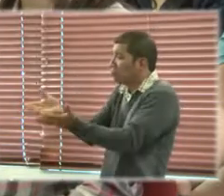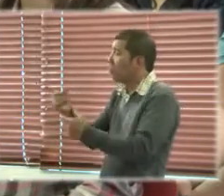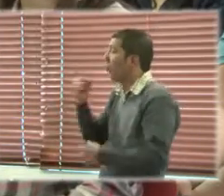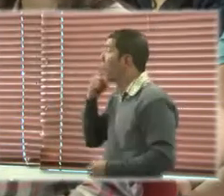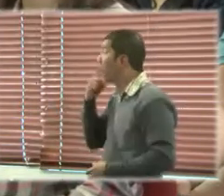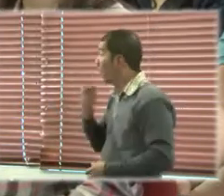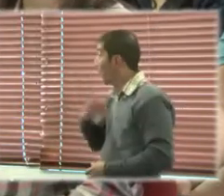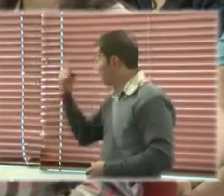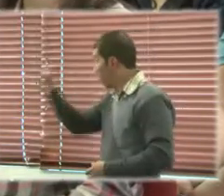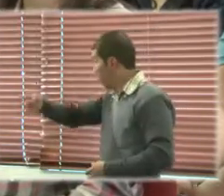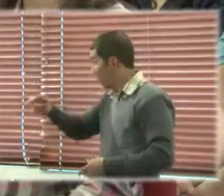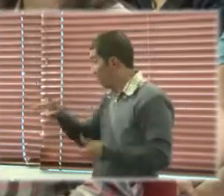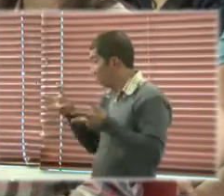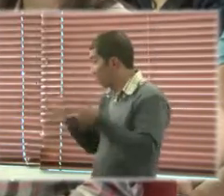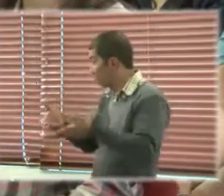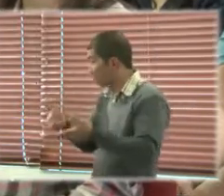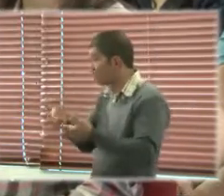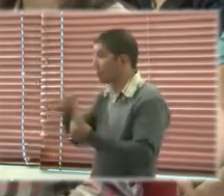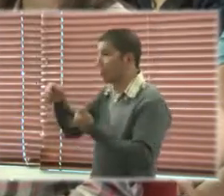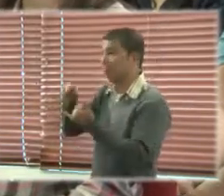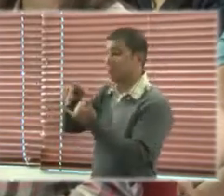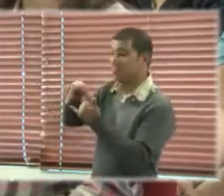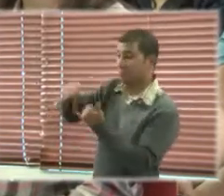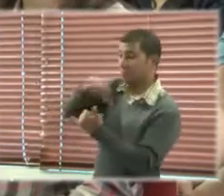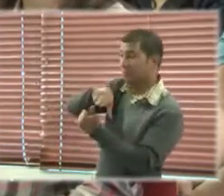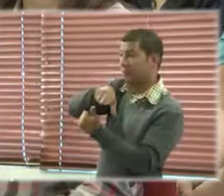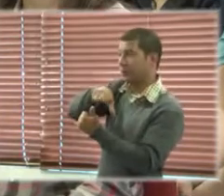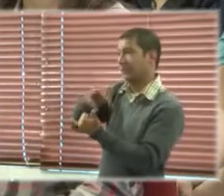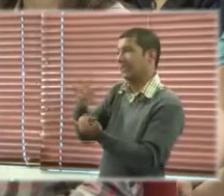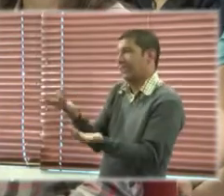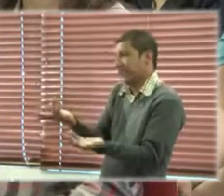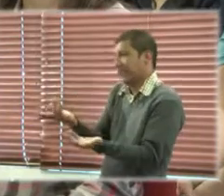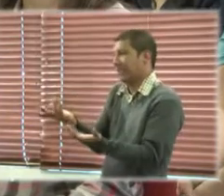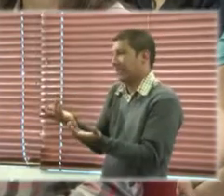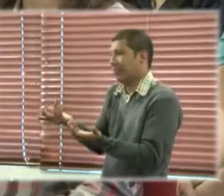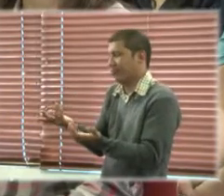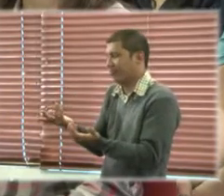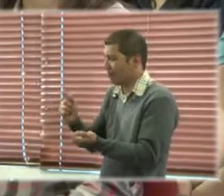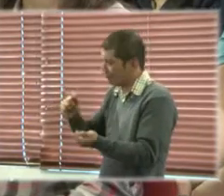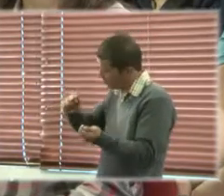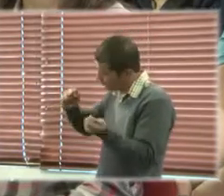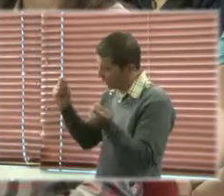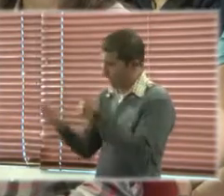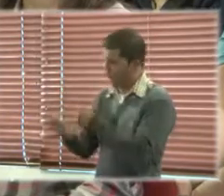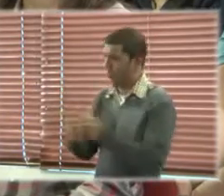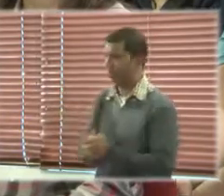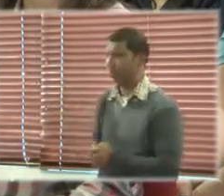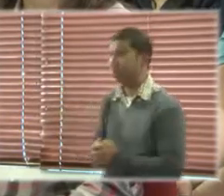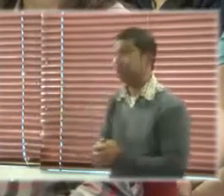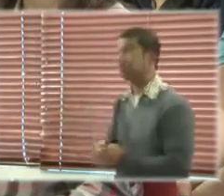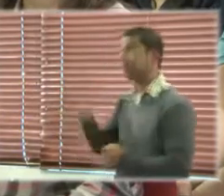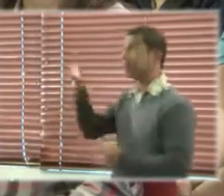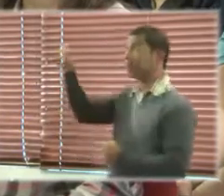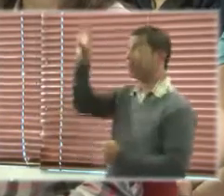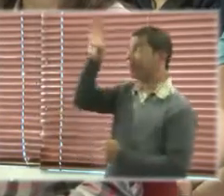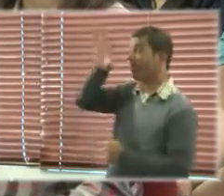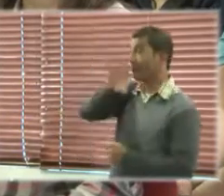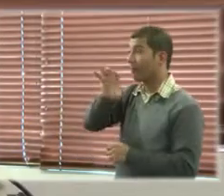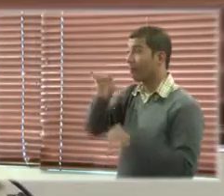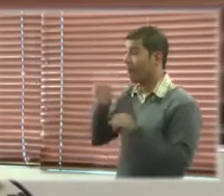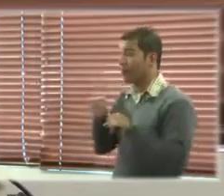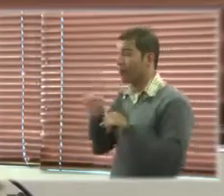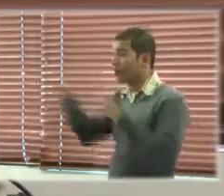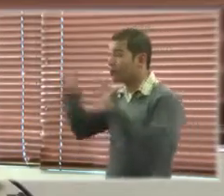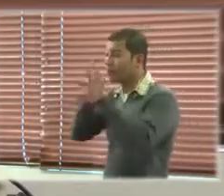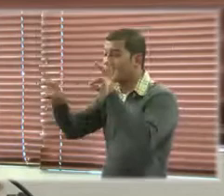Y bueno para contarles también un poco las otras prácticas que han sido seleccionadas en realidad las dos son muy diferentes y